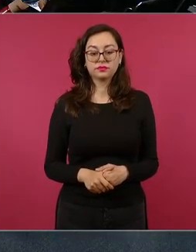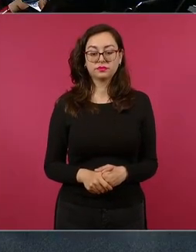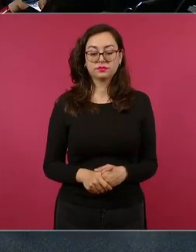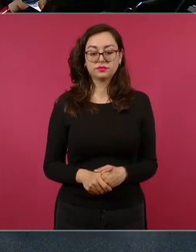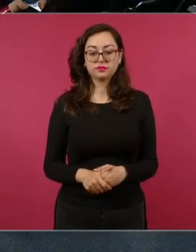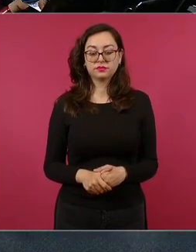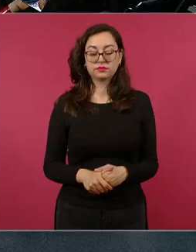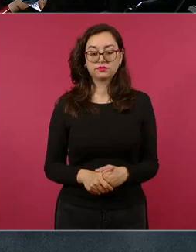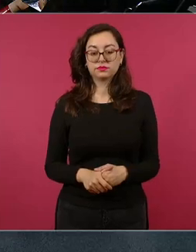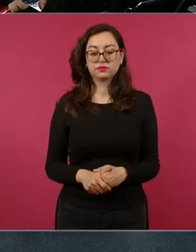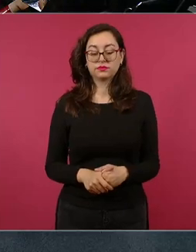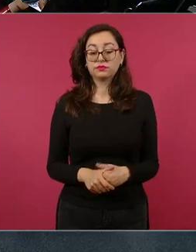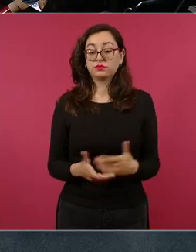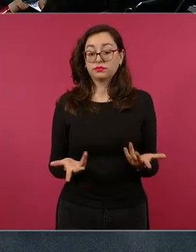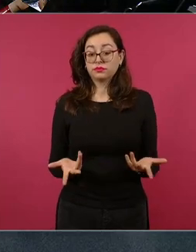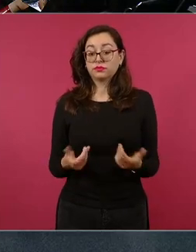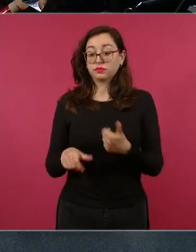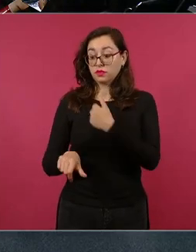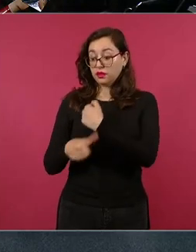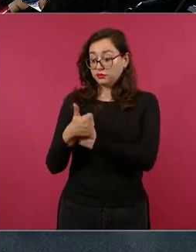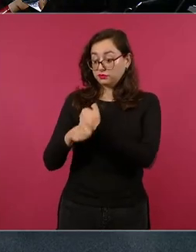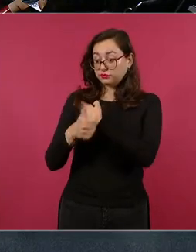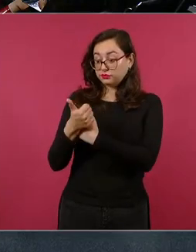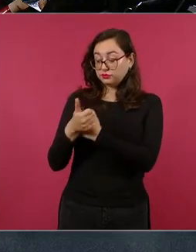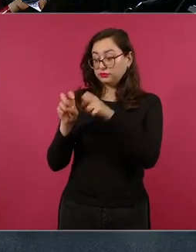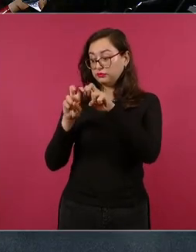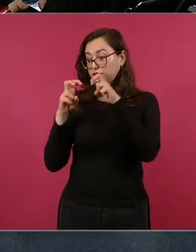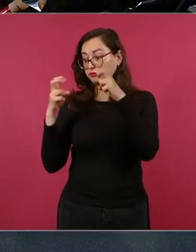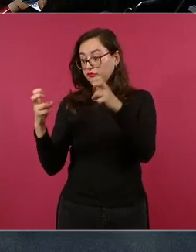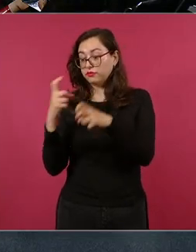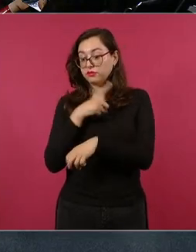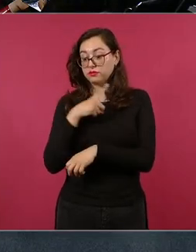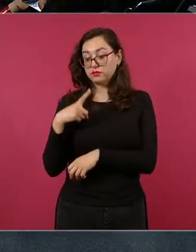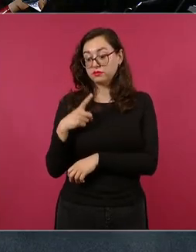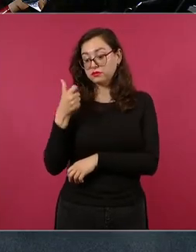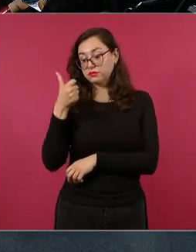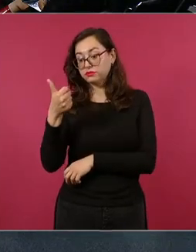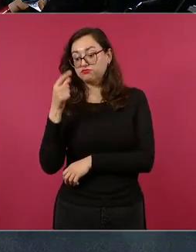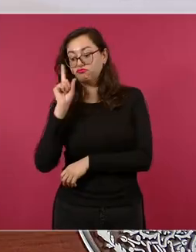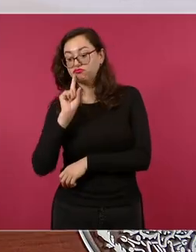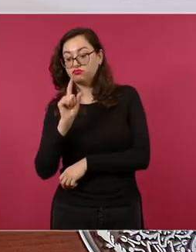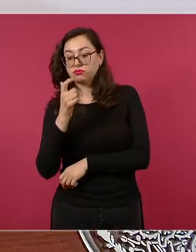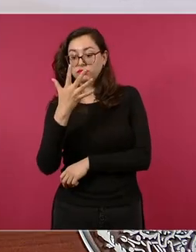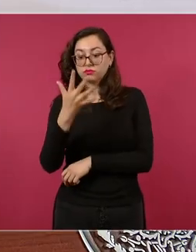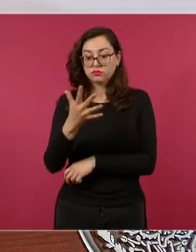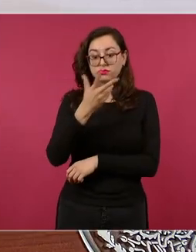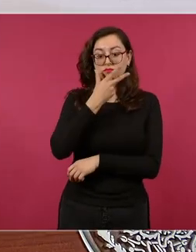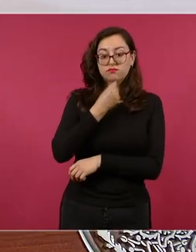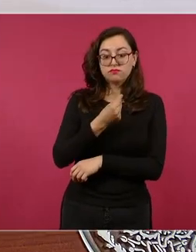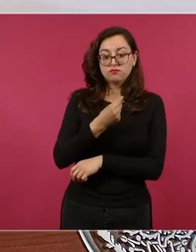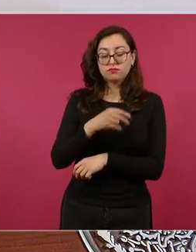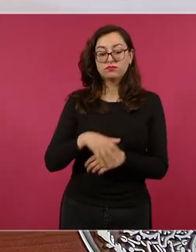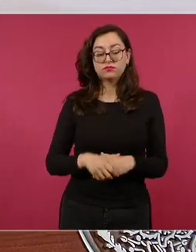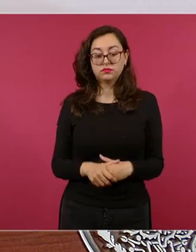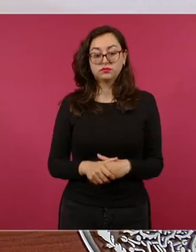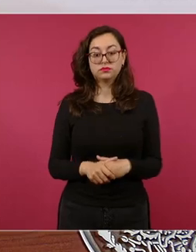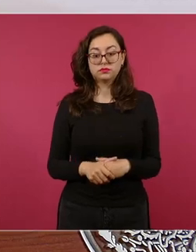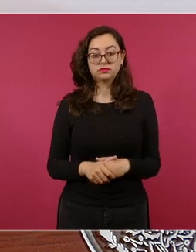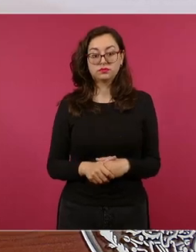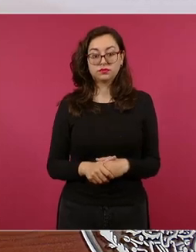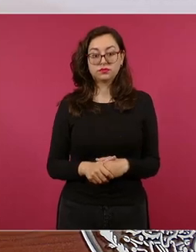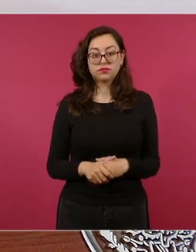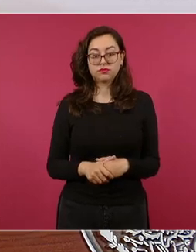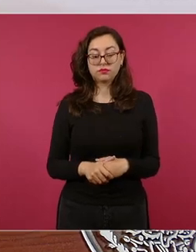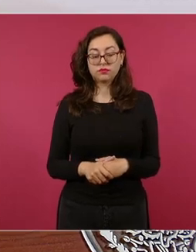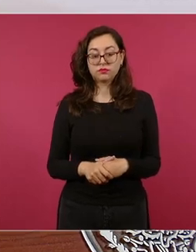si son 11 tienen que ser 6 mujeres y 5 hombres porque va a ser